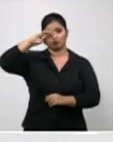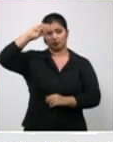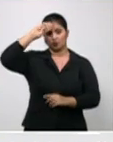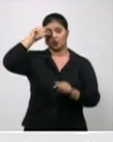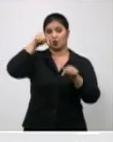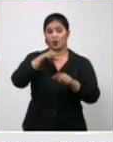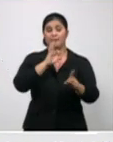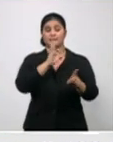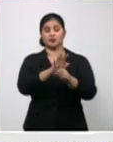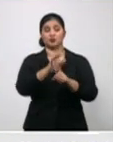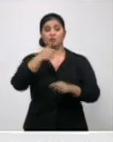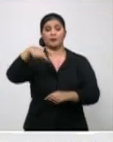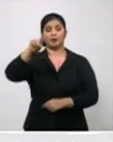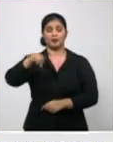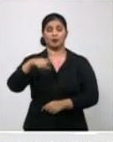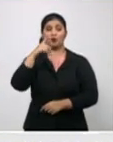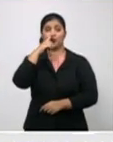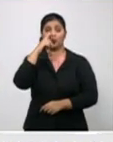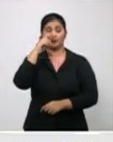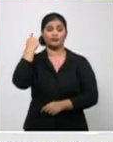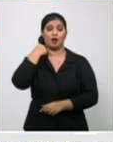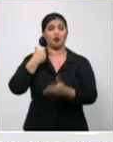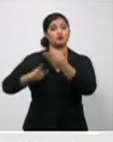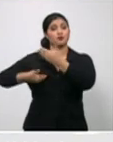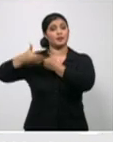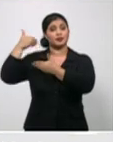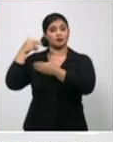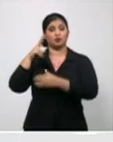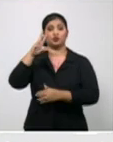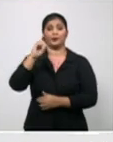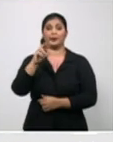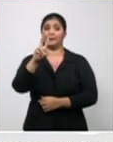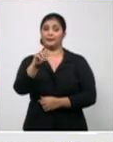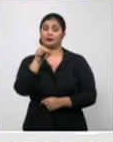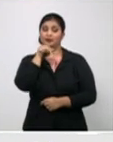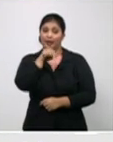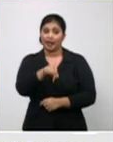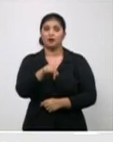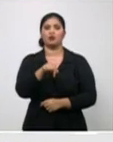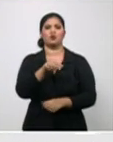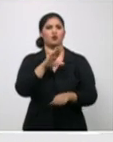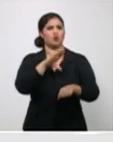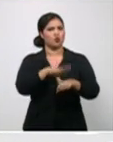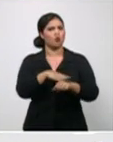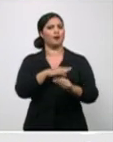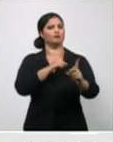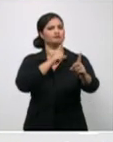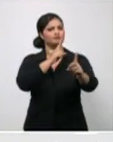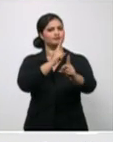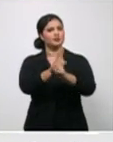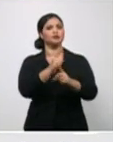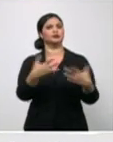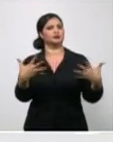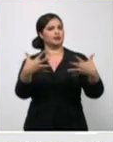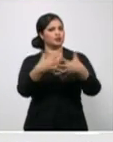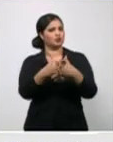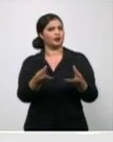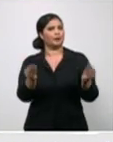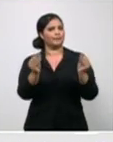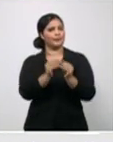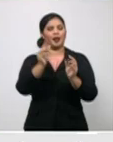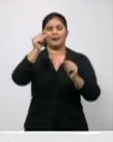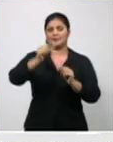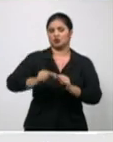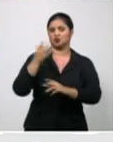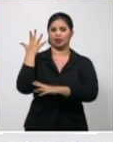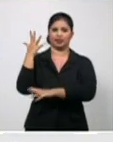noviembre del año 2020, pues han sido contactos, están estado vinculados con